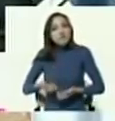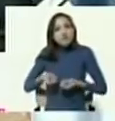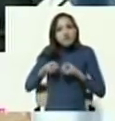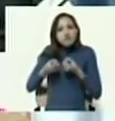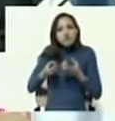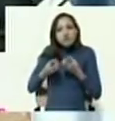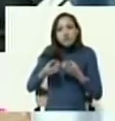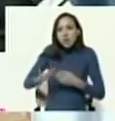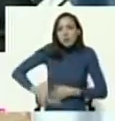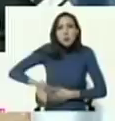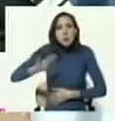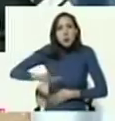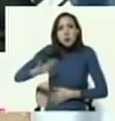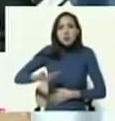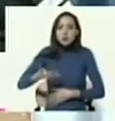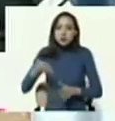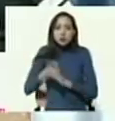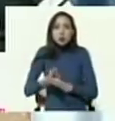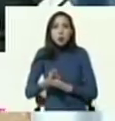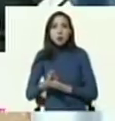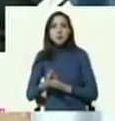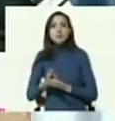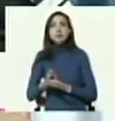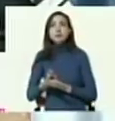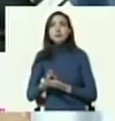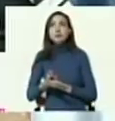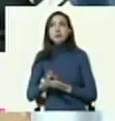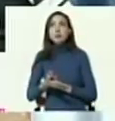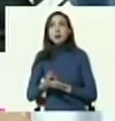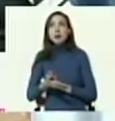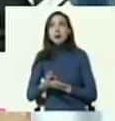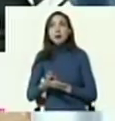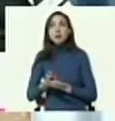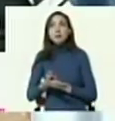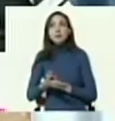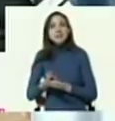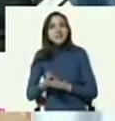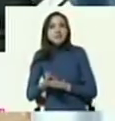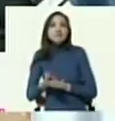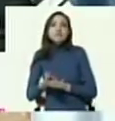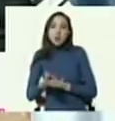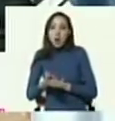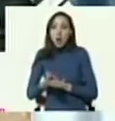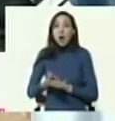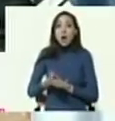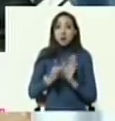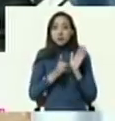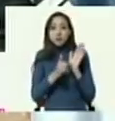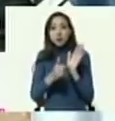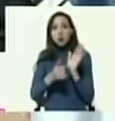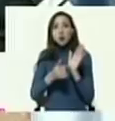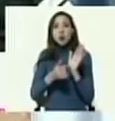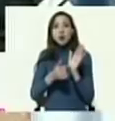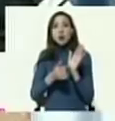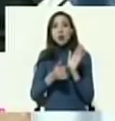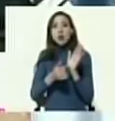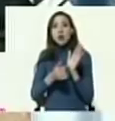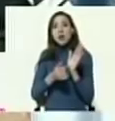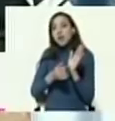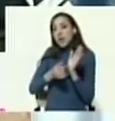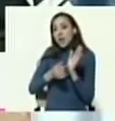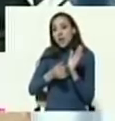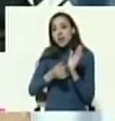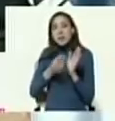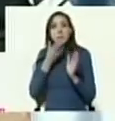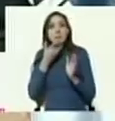prioridad sumamente delicada y de carácter nacional, al caso de sustracción de insumos